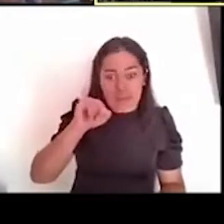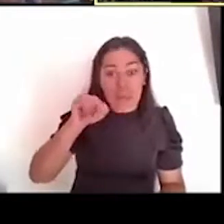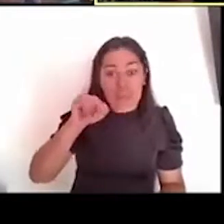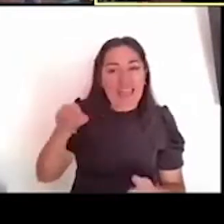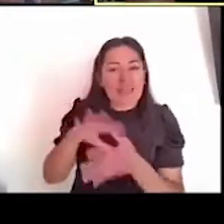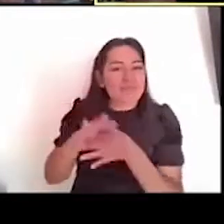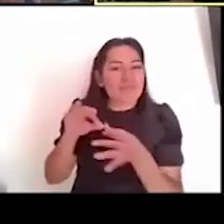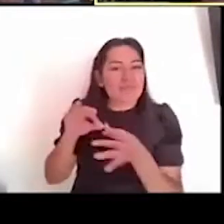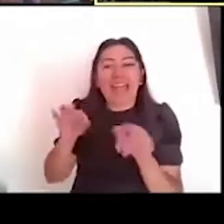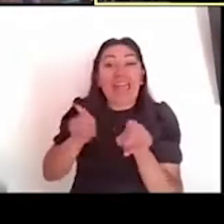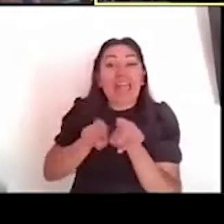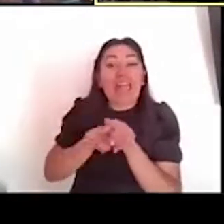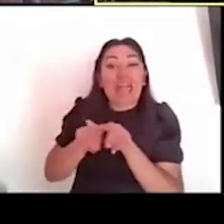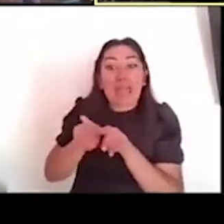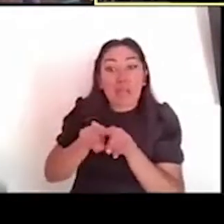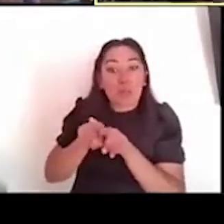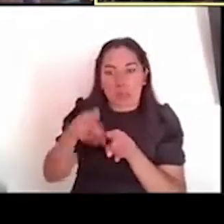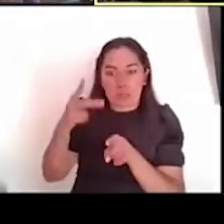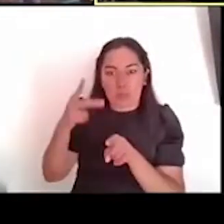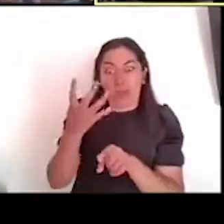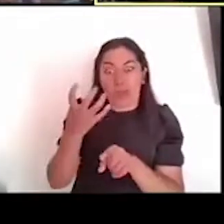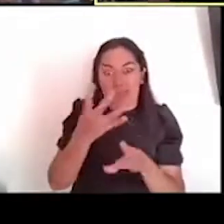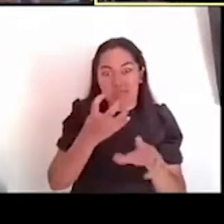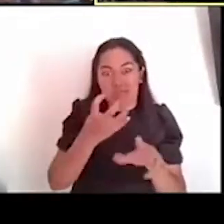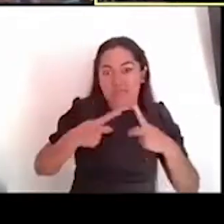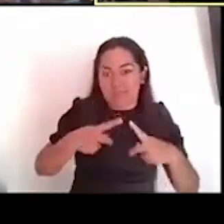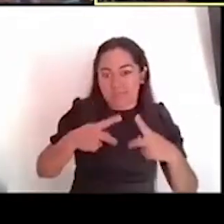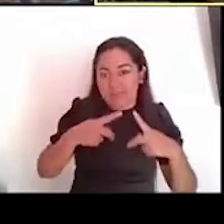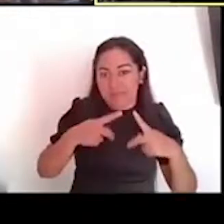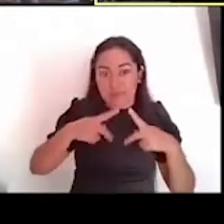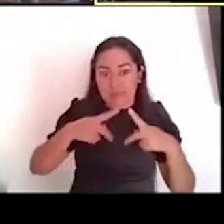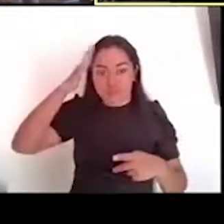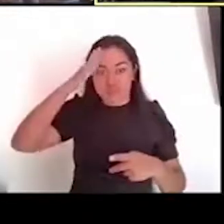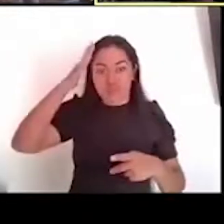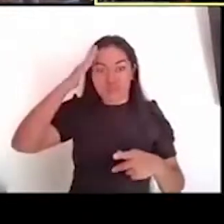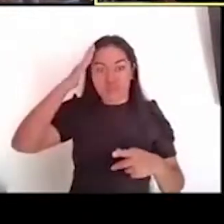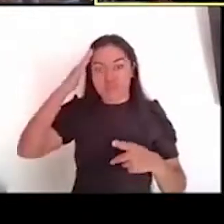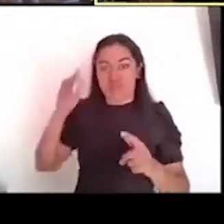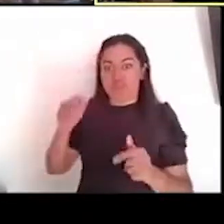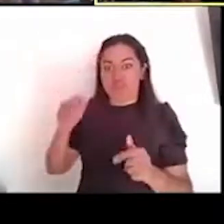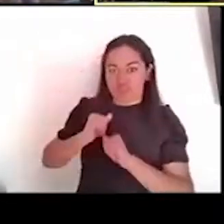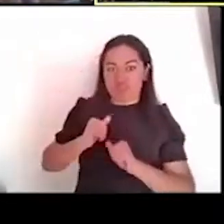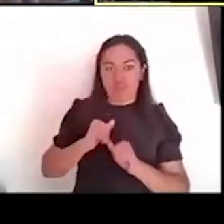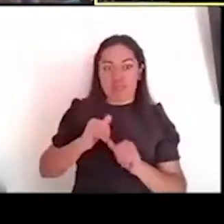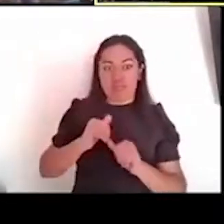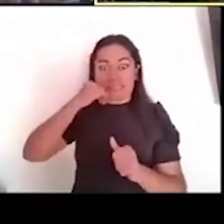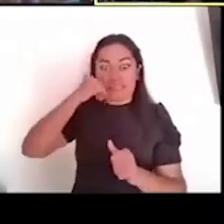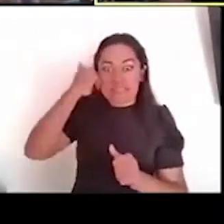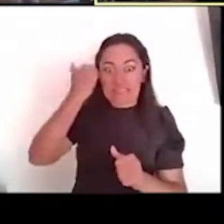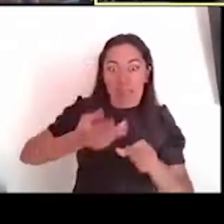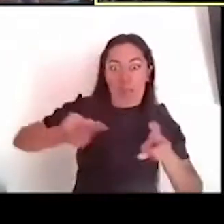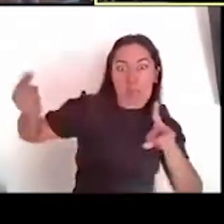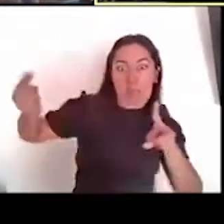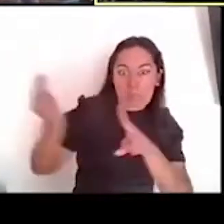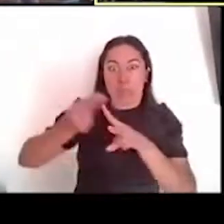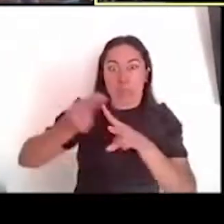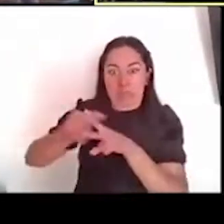cuatrocientos surianos, que, y encabezados por Koljouzauki, que pretendían darle muerte, cuando